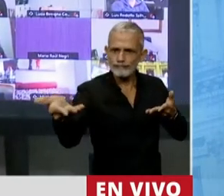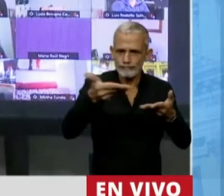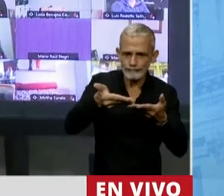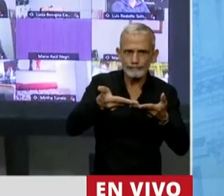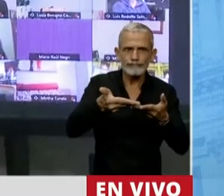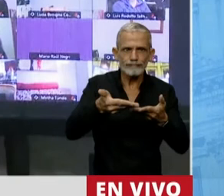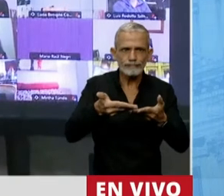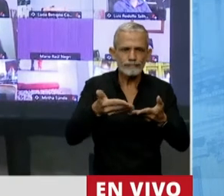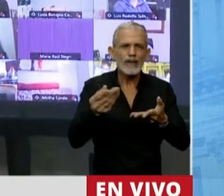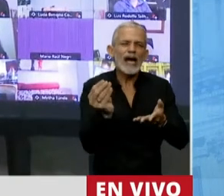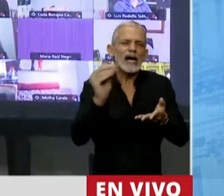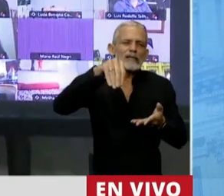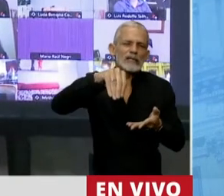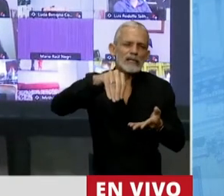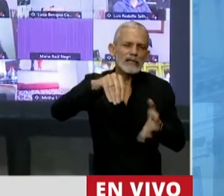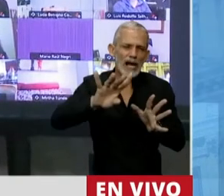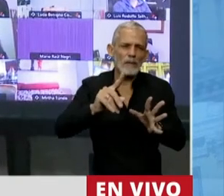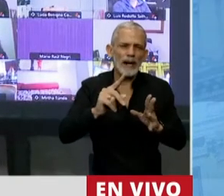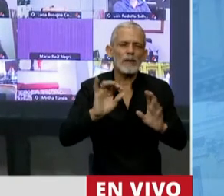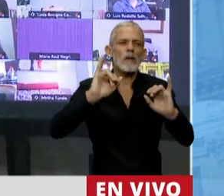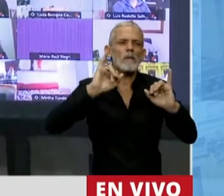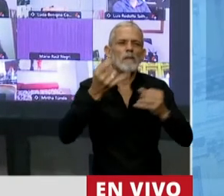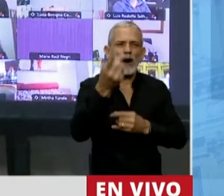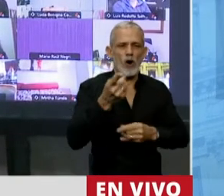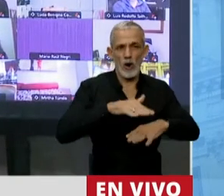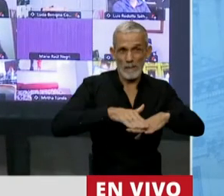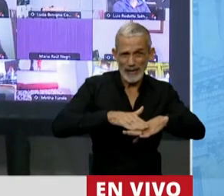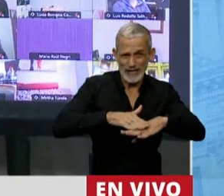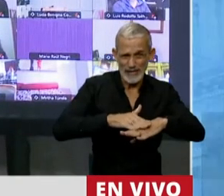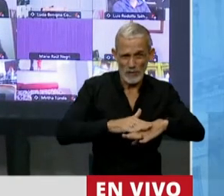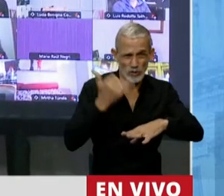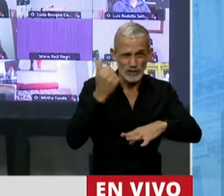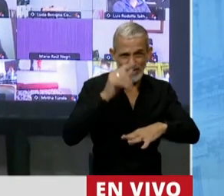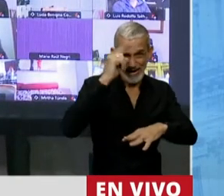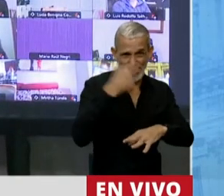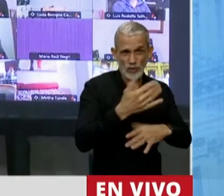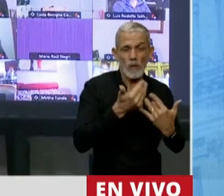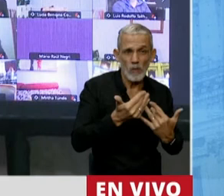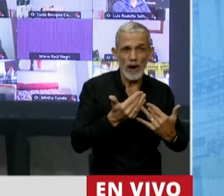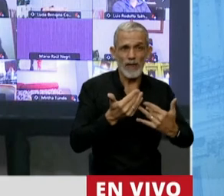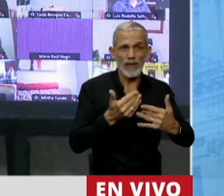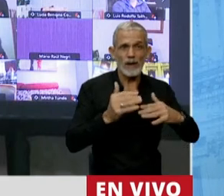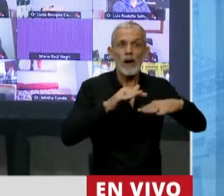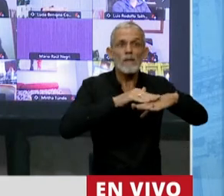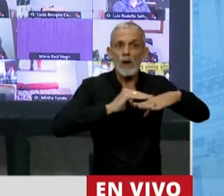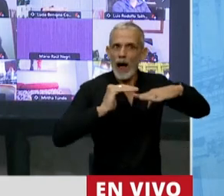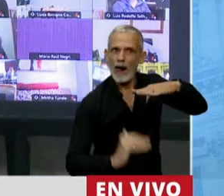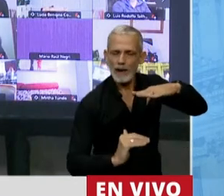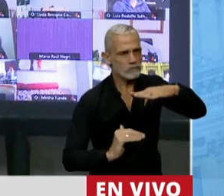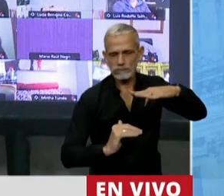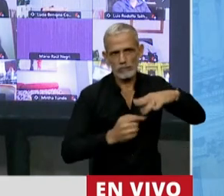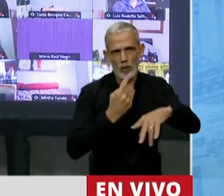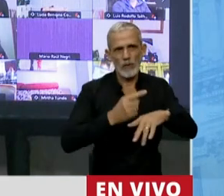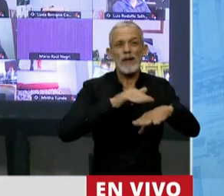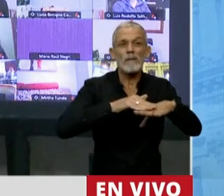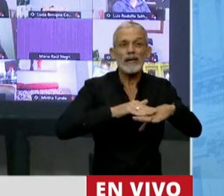la añadidura para maximizar los mínimos, es decir, que no pueden regular por debajo de ese mínimo fijado